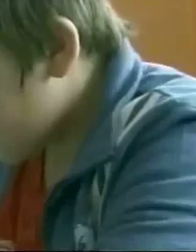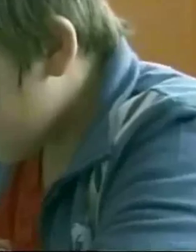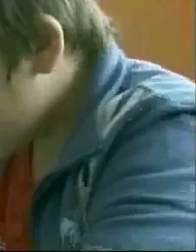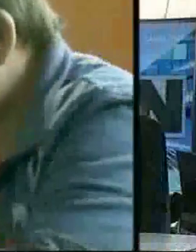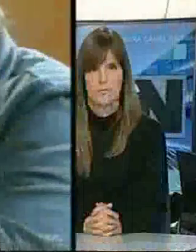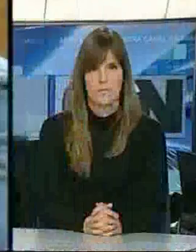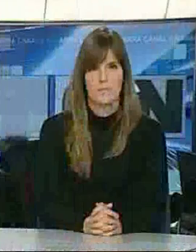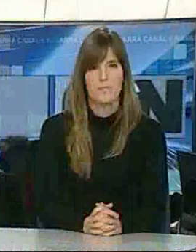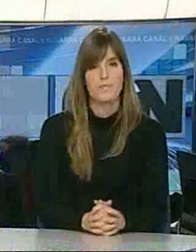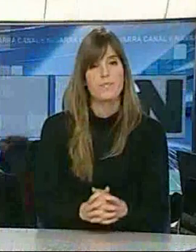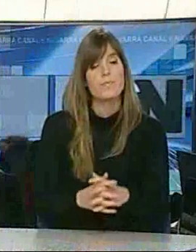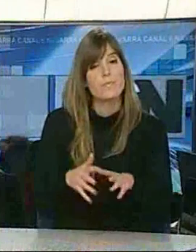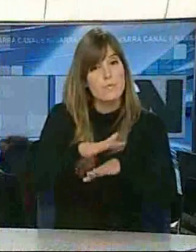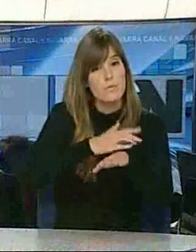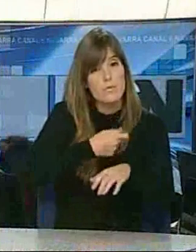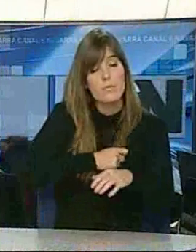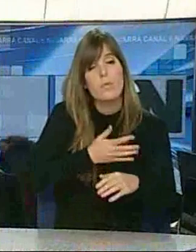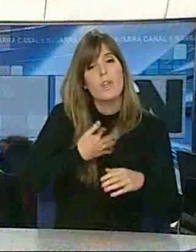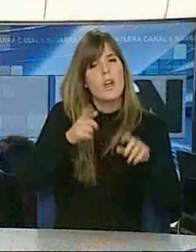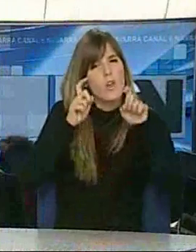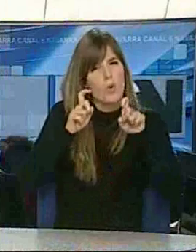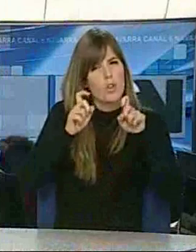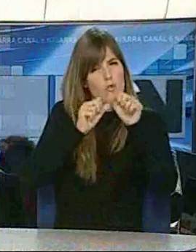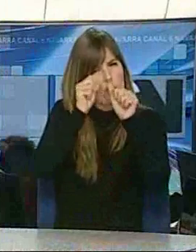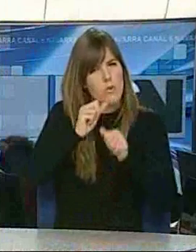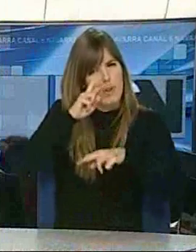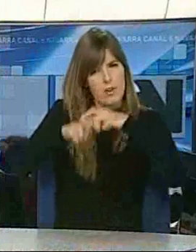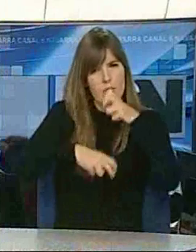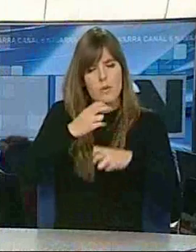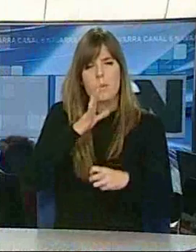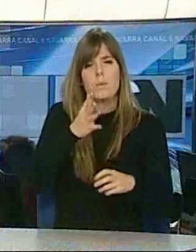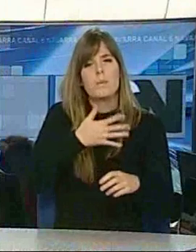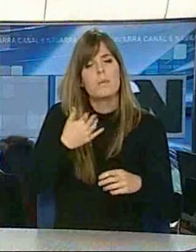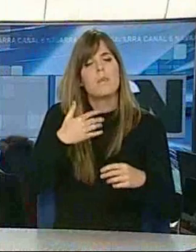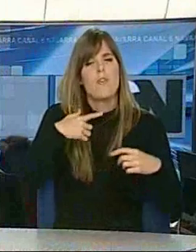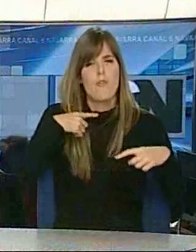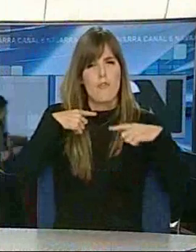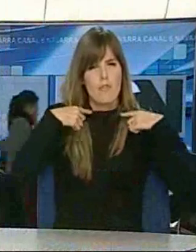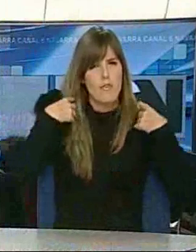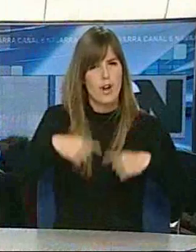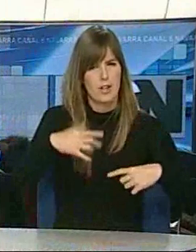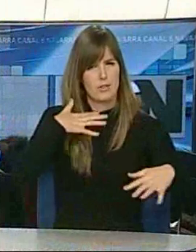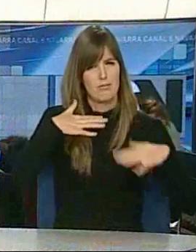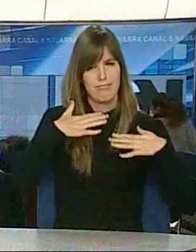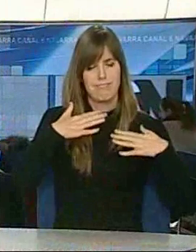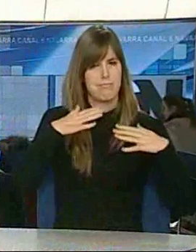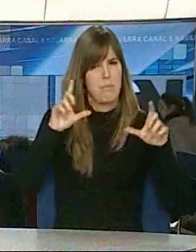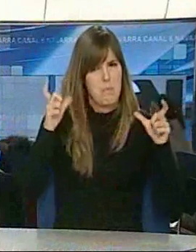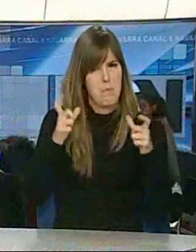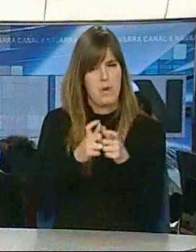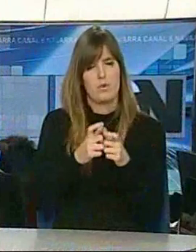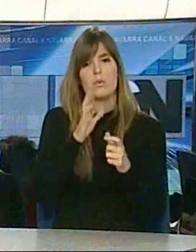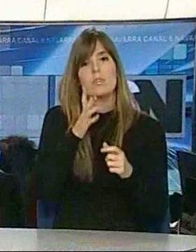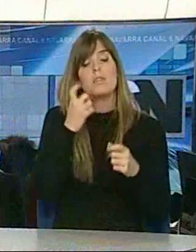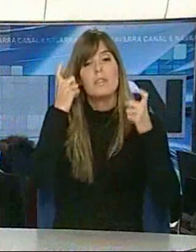Con el objetivo de disminuir el fracaso escolar, el gobierno apuesta por reducir la ESO a tres años y ampliar el bachiller o la formación profesional